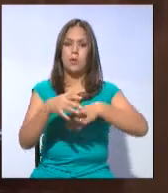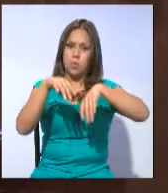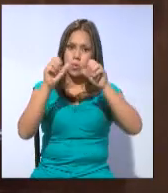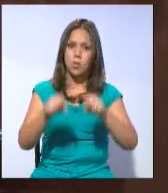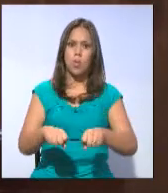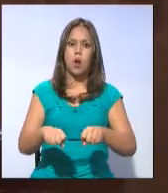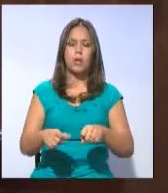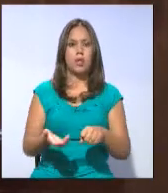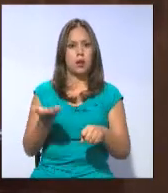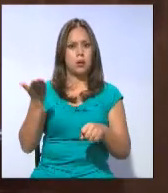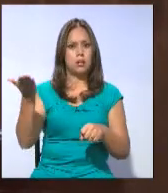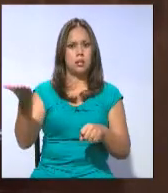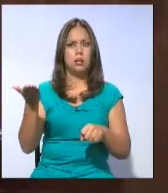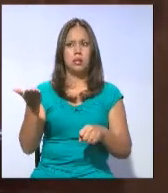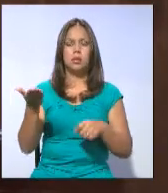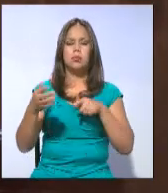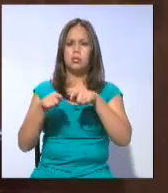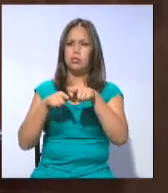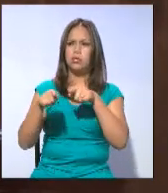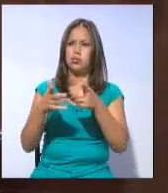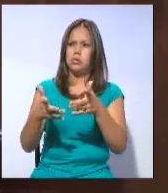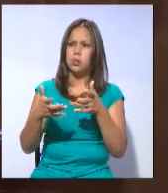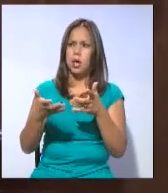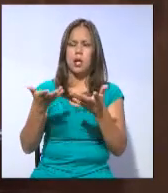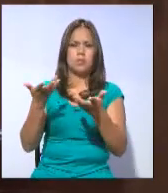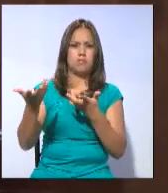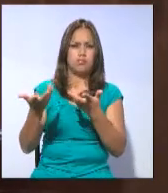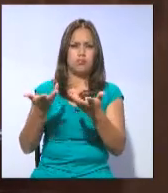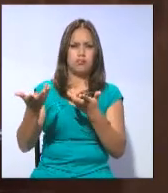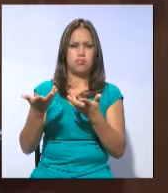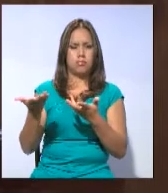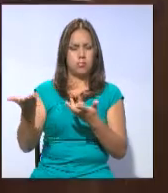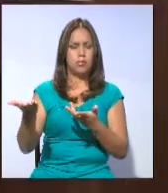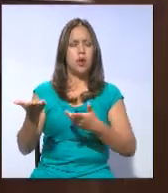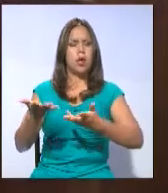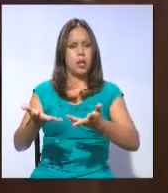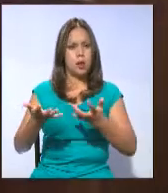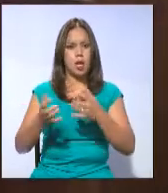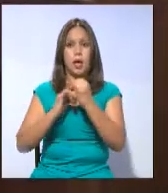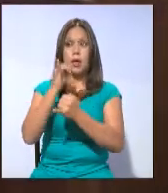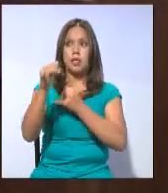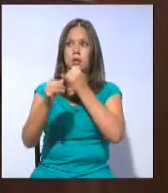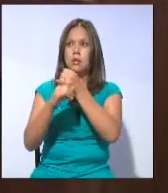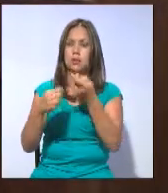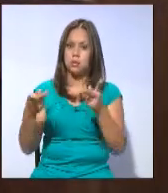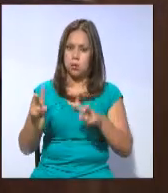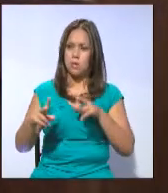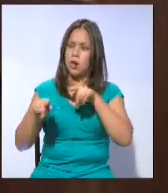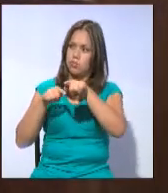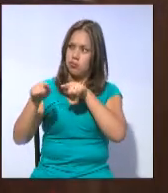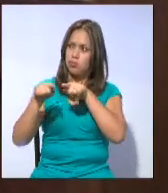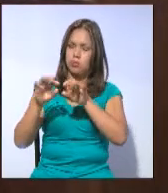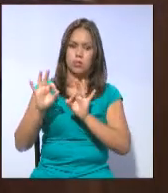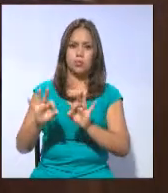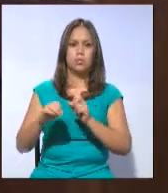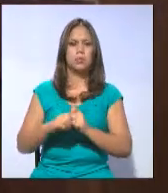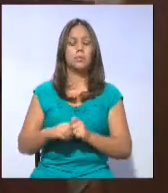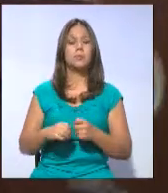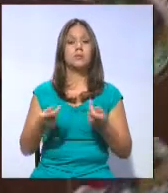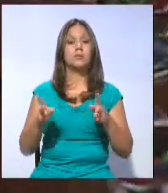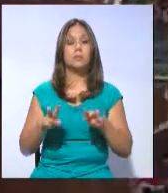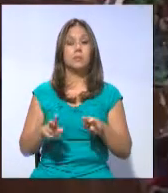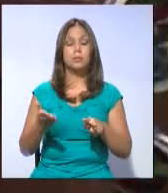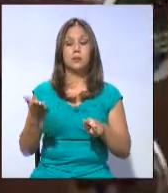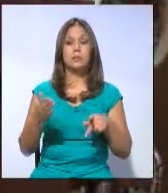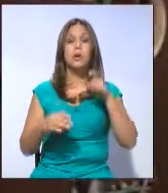de ser competitivos en Sudamérica y a nivel internacional. De que como artesanos que somos en la rama